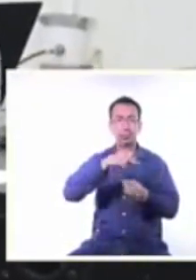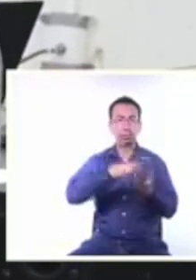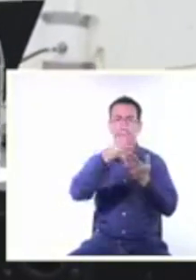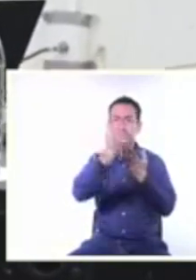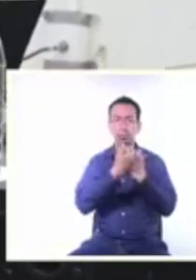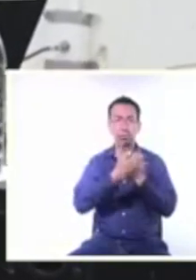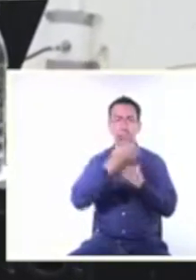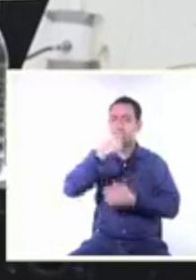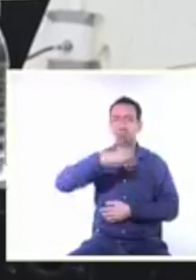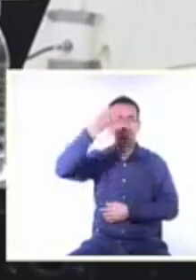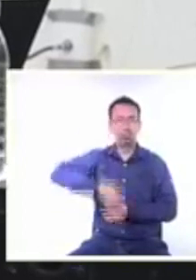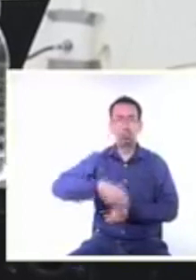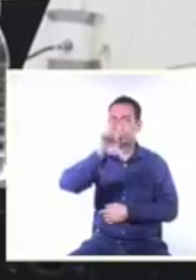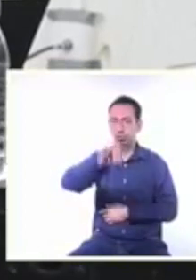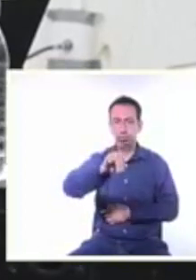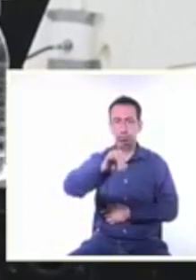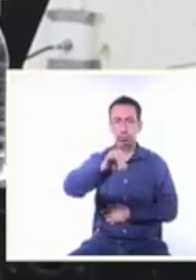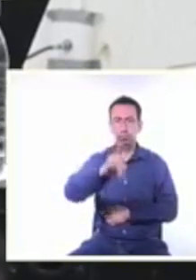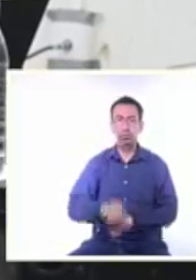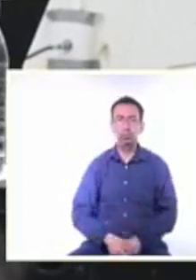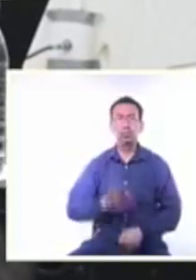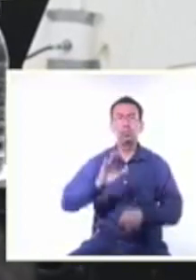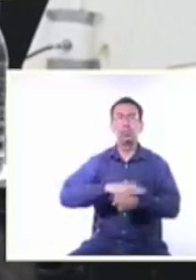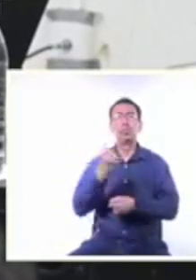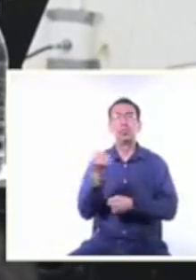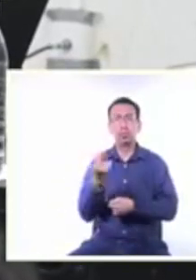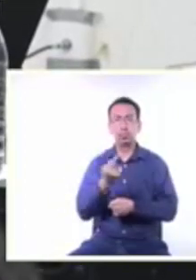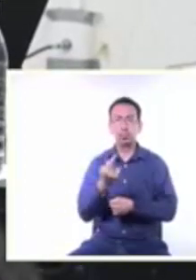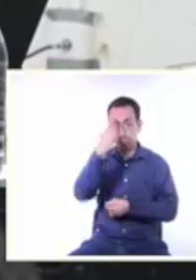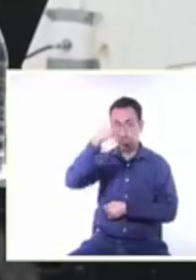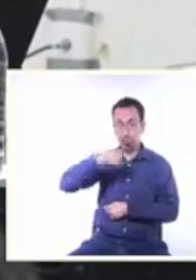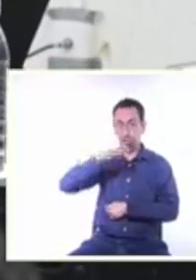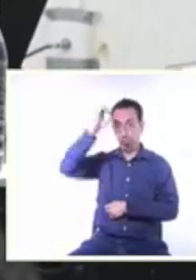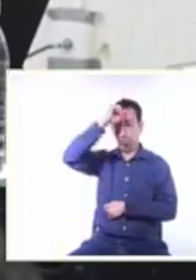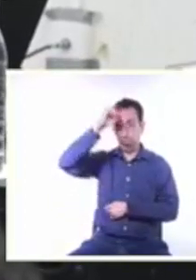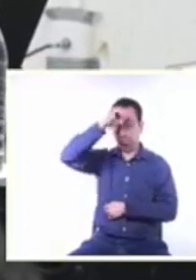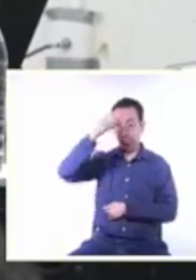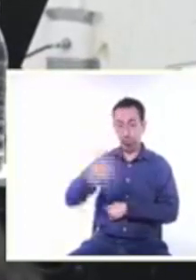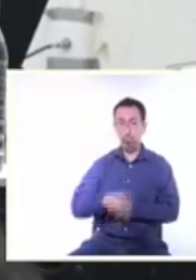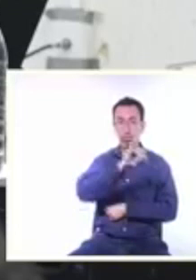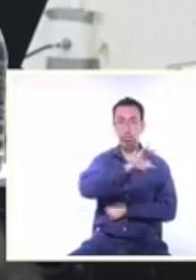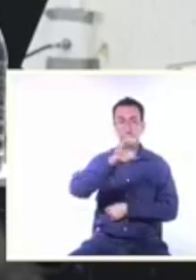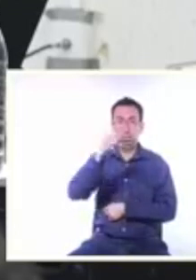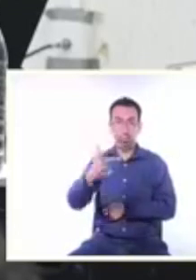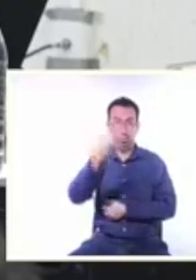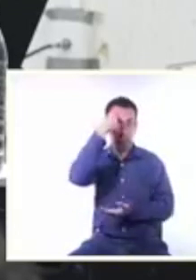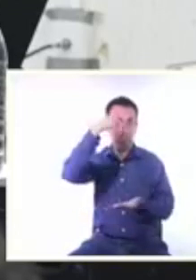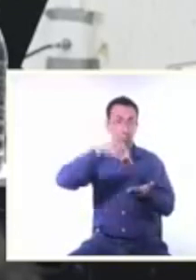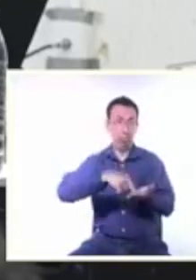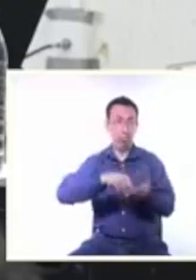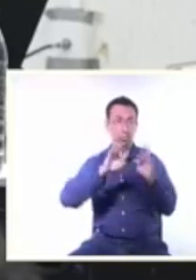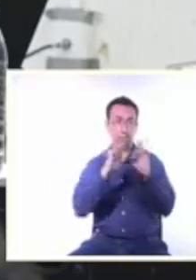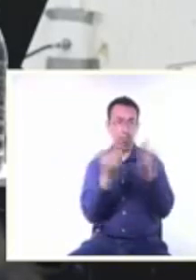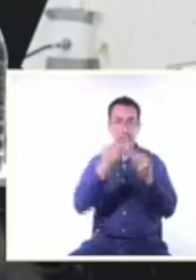León votó en contra del punto de acuerdo argumentando que debe de ser una mujer quien ocupe la presidencia del consejo